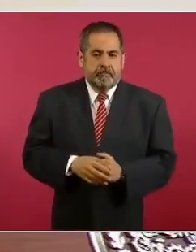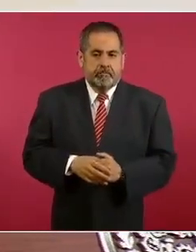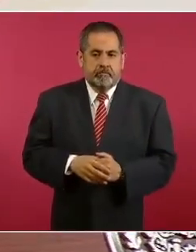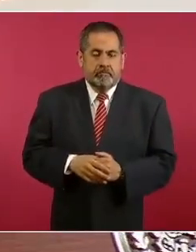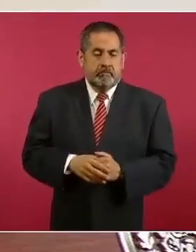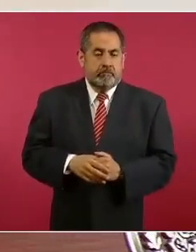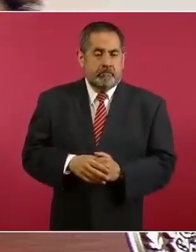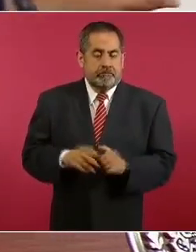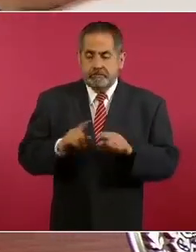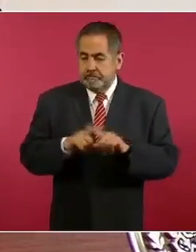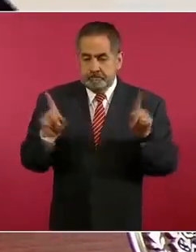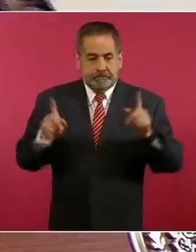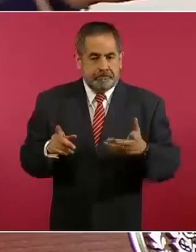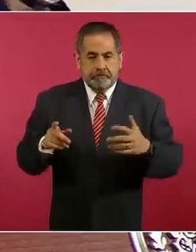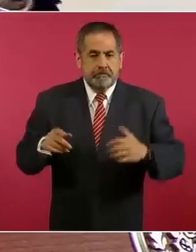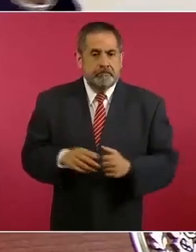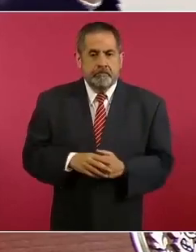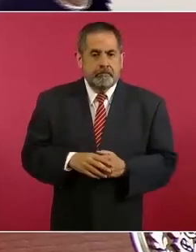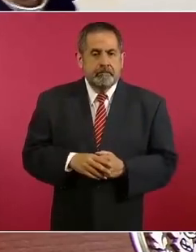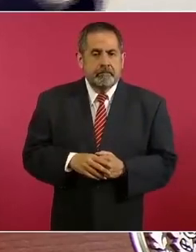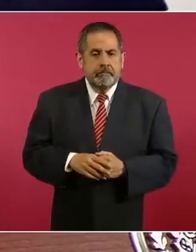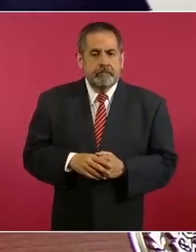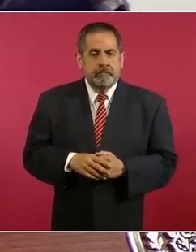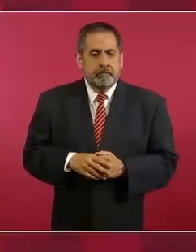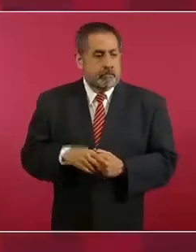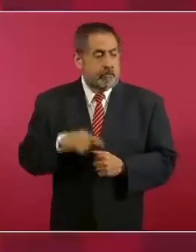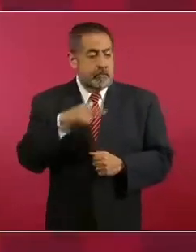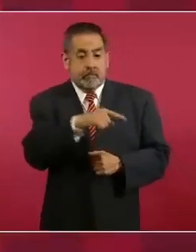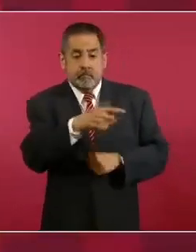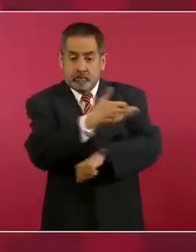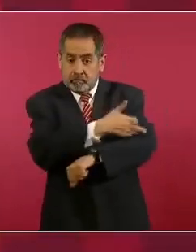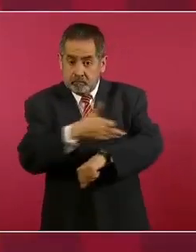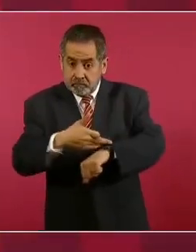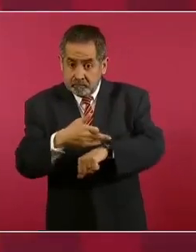a miembros de su familia,